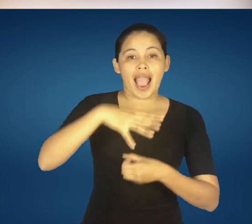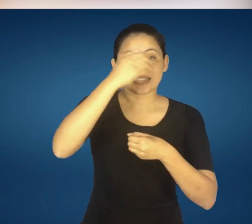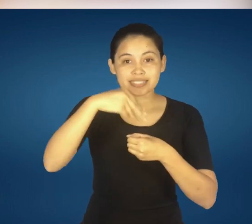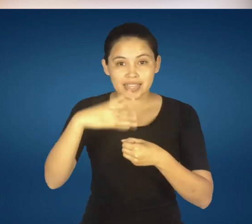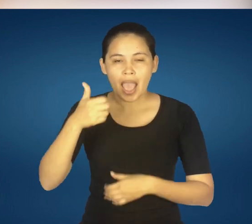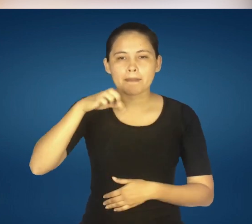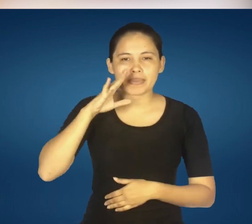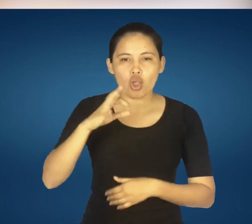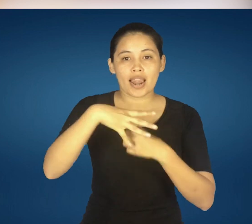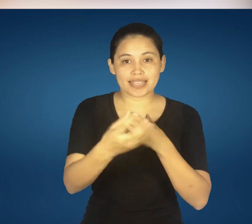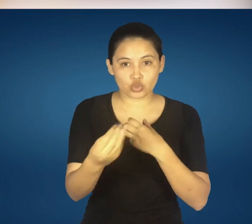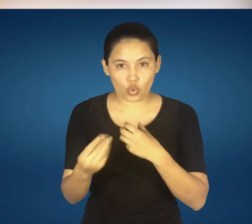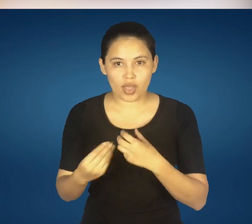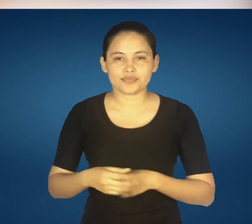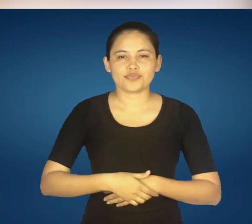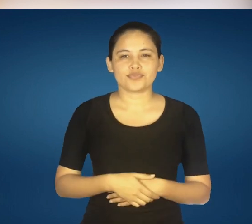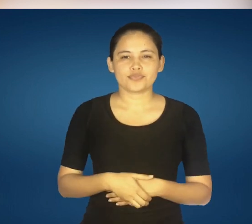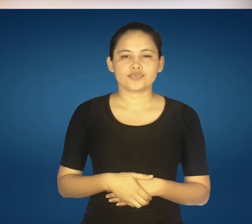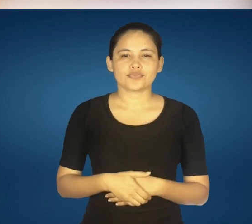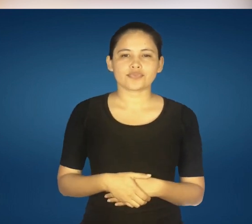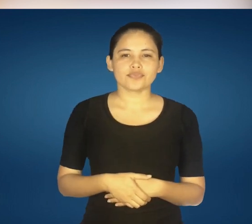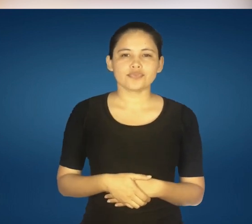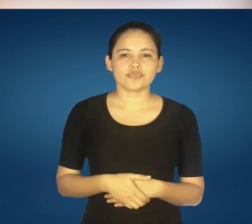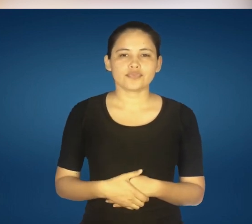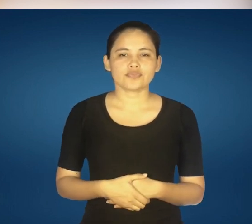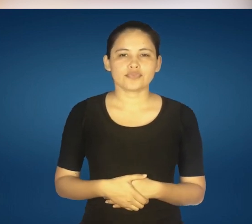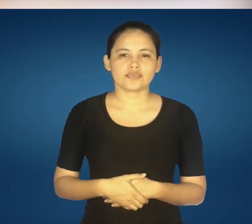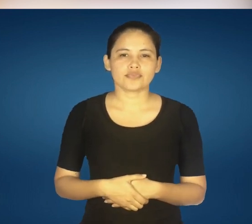la acelga, apio y lechuga.